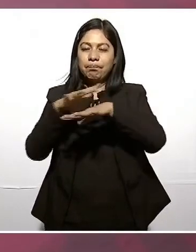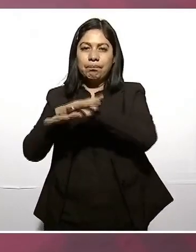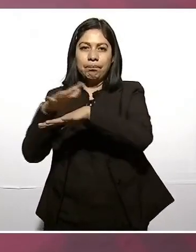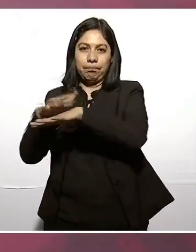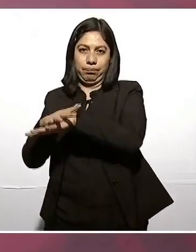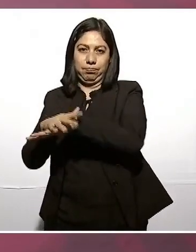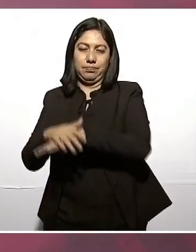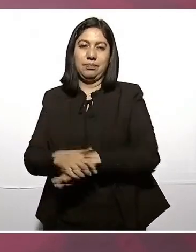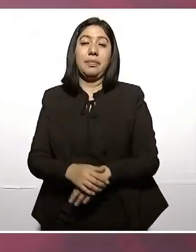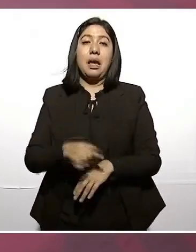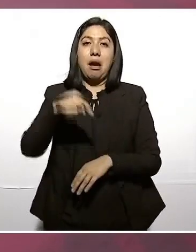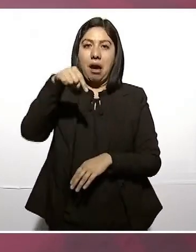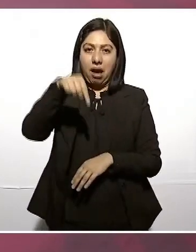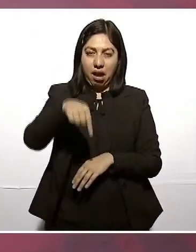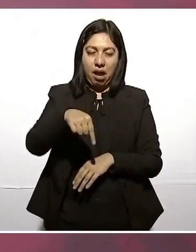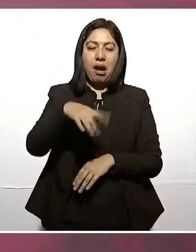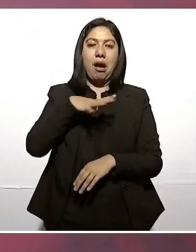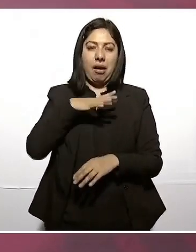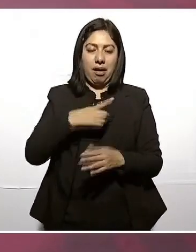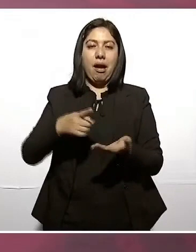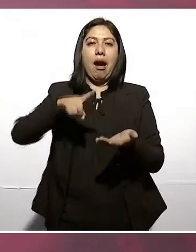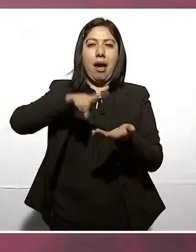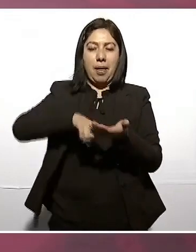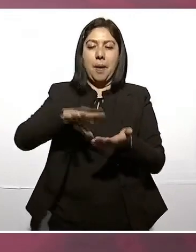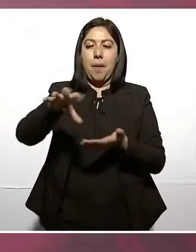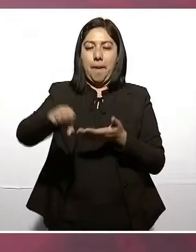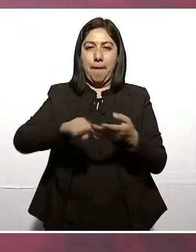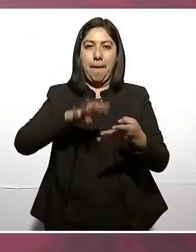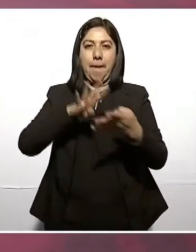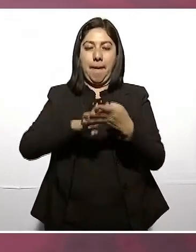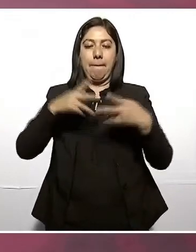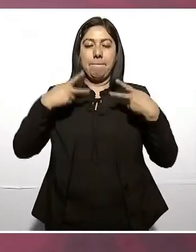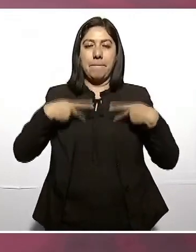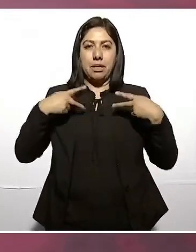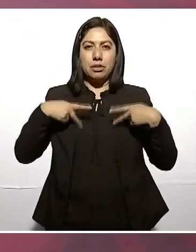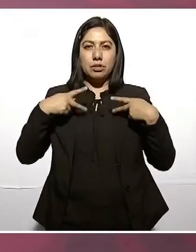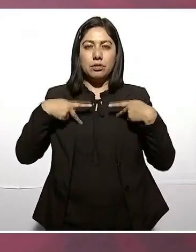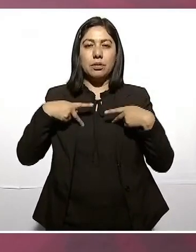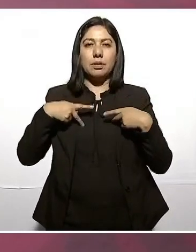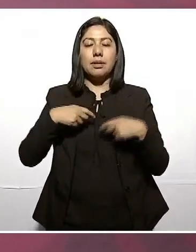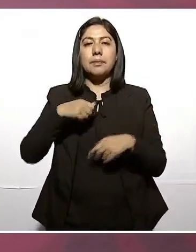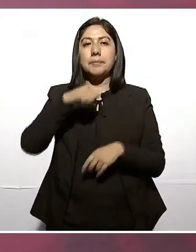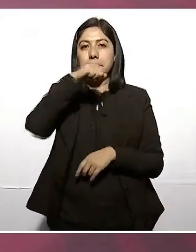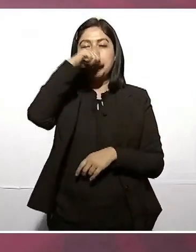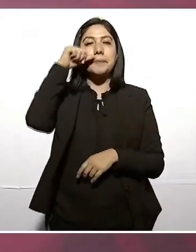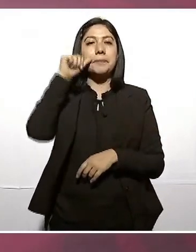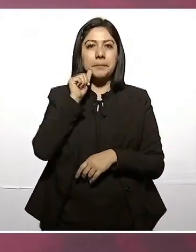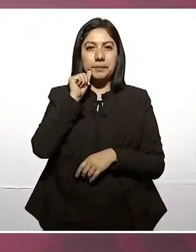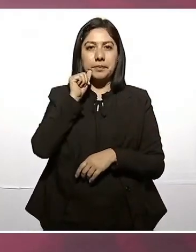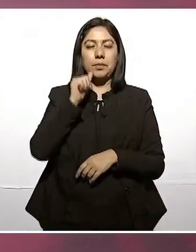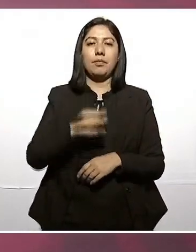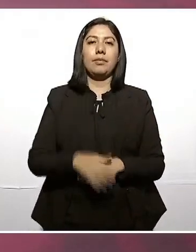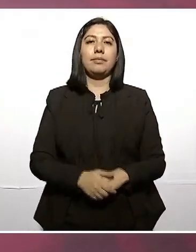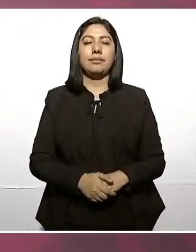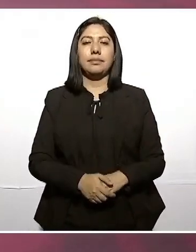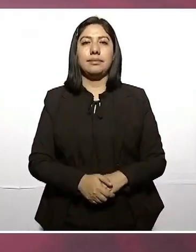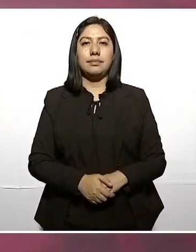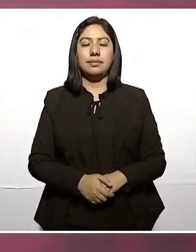Aquí estuvo preso Benito Juárez y